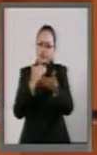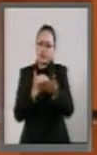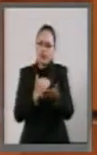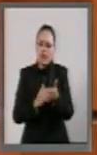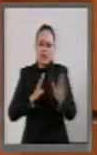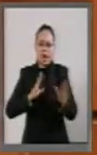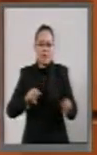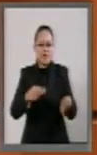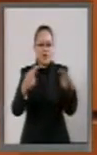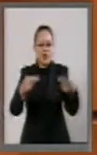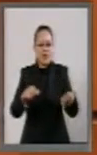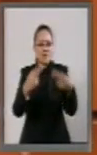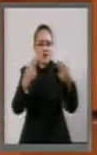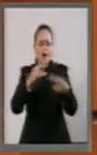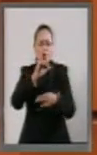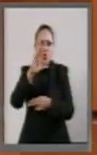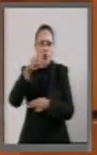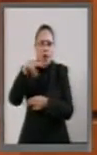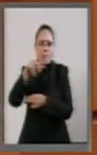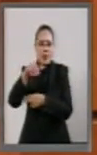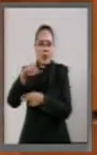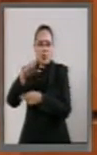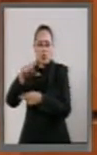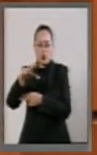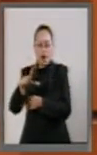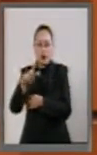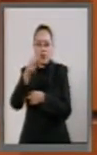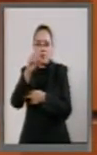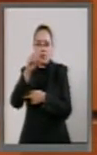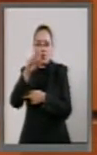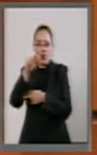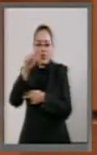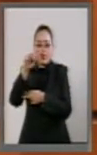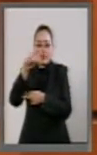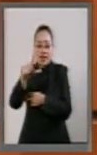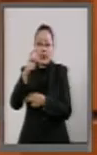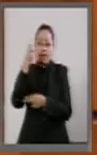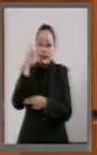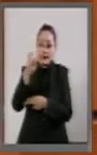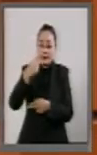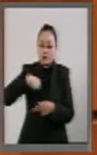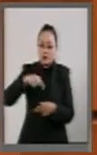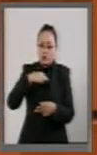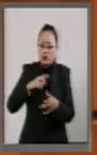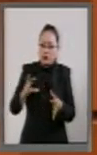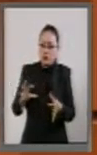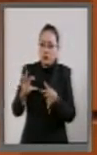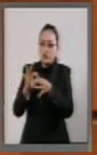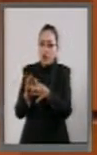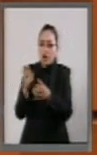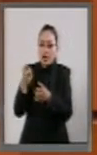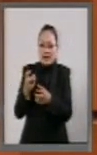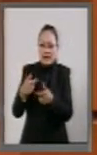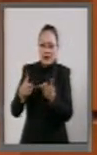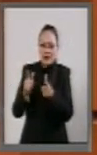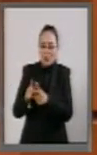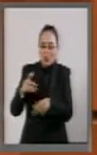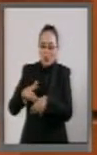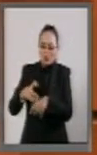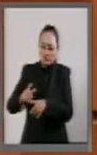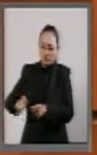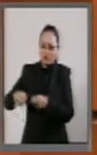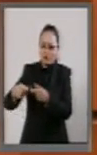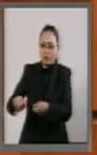el Auditor Juan Manuel Portal, porque en esa legislatura de los que fuimos parte, muchos de los que estamos aquí